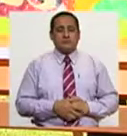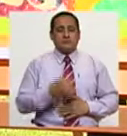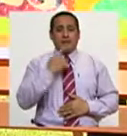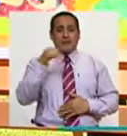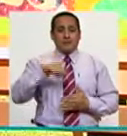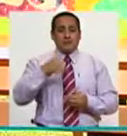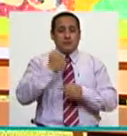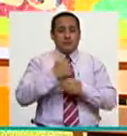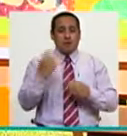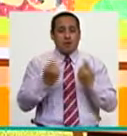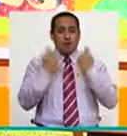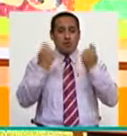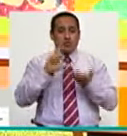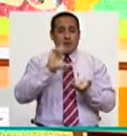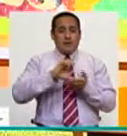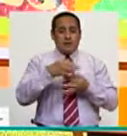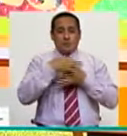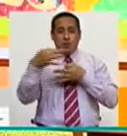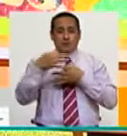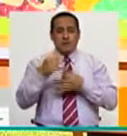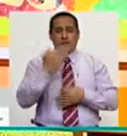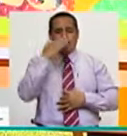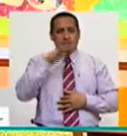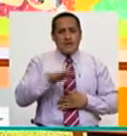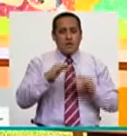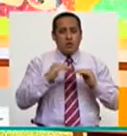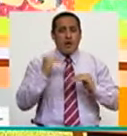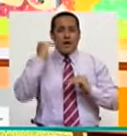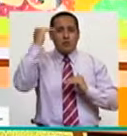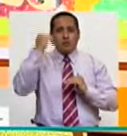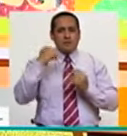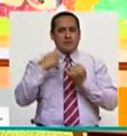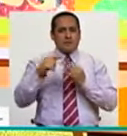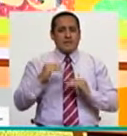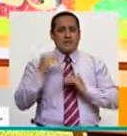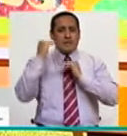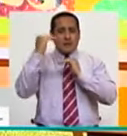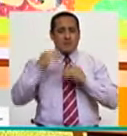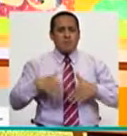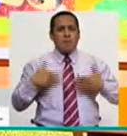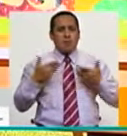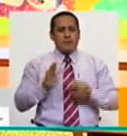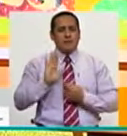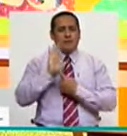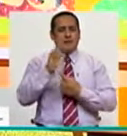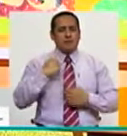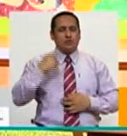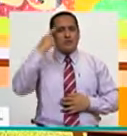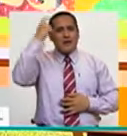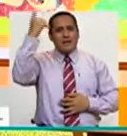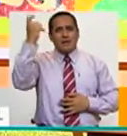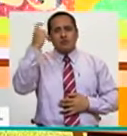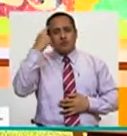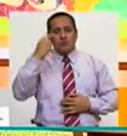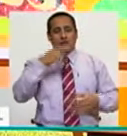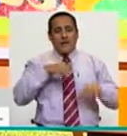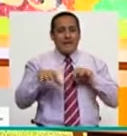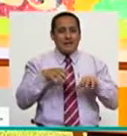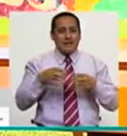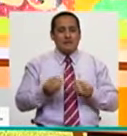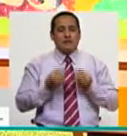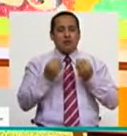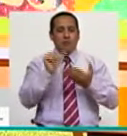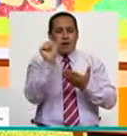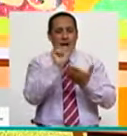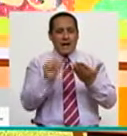Es que a través de este concurso los niños adultos que participan de todas las categorías puedan plasmar su imaginación, su creatividad